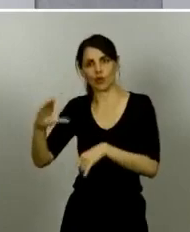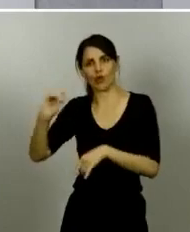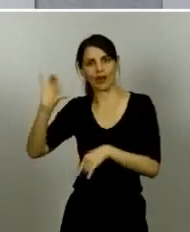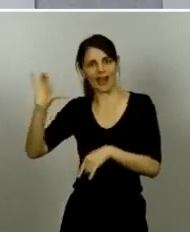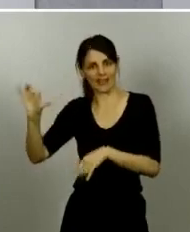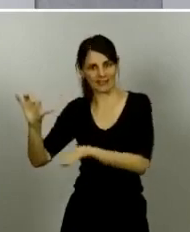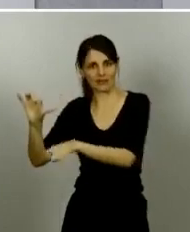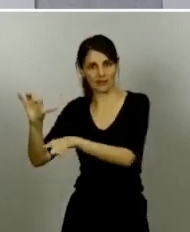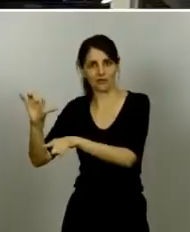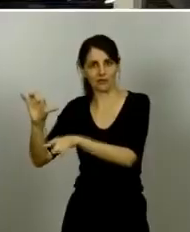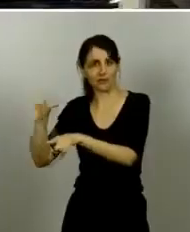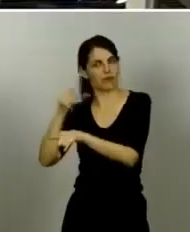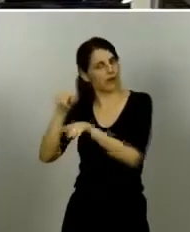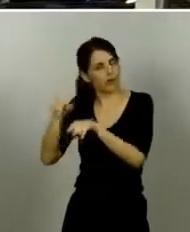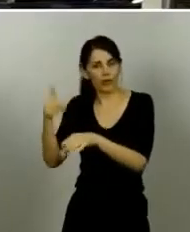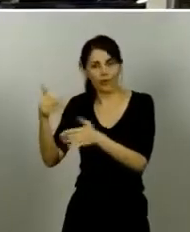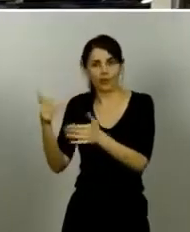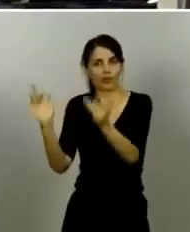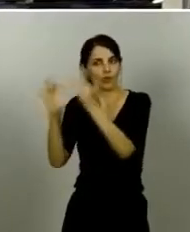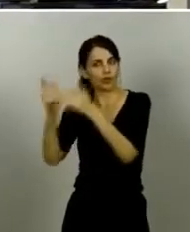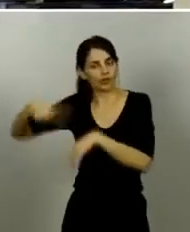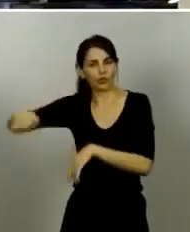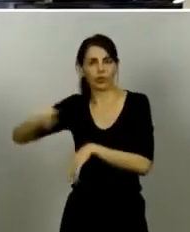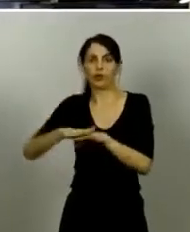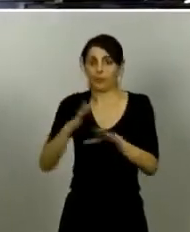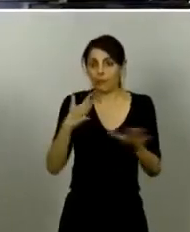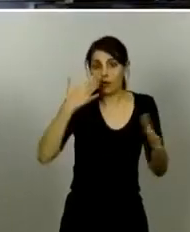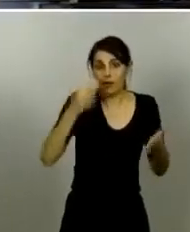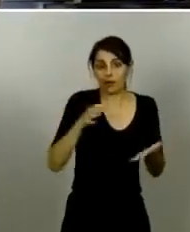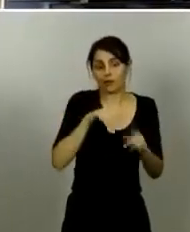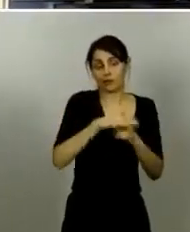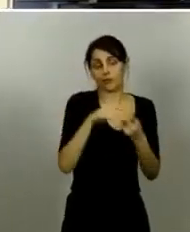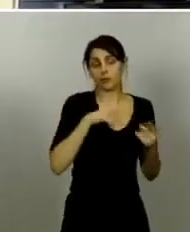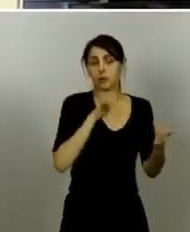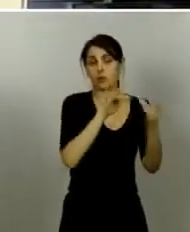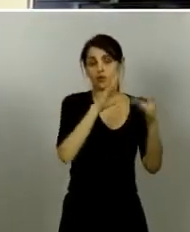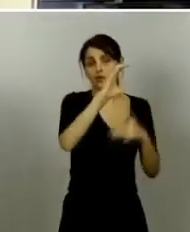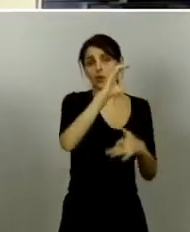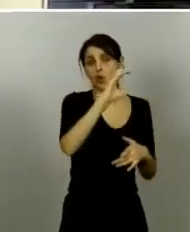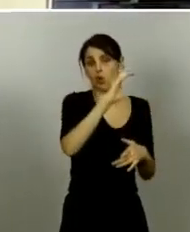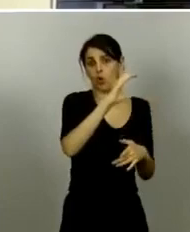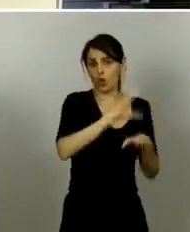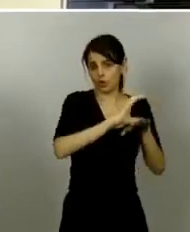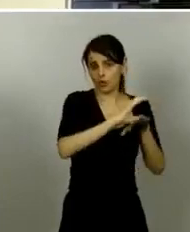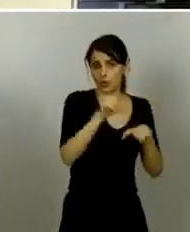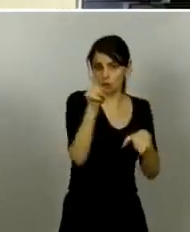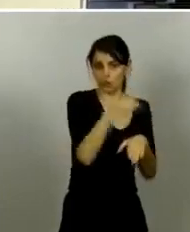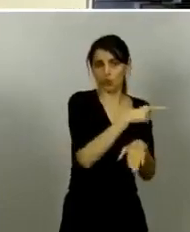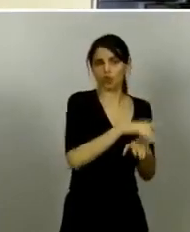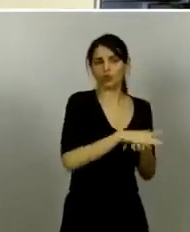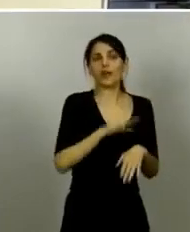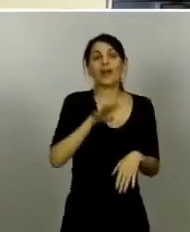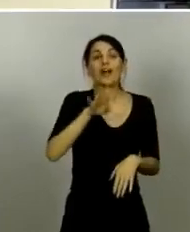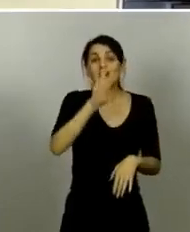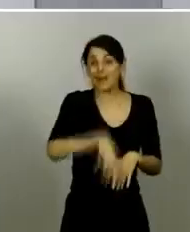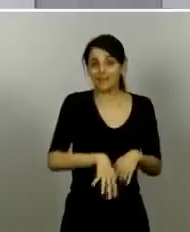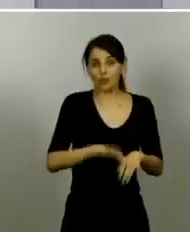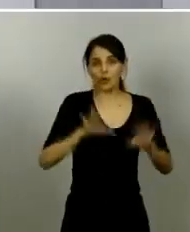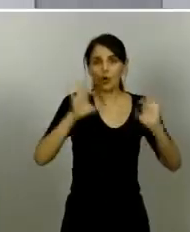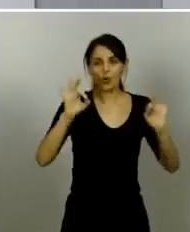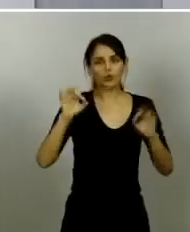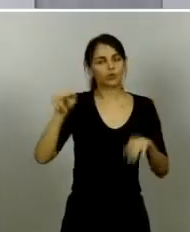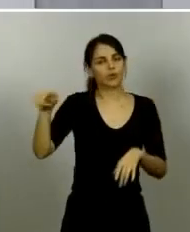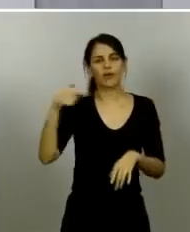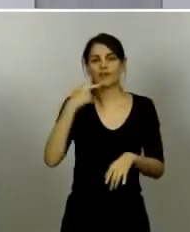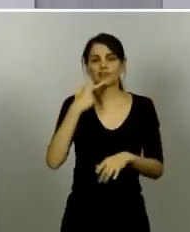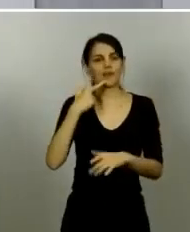como usted sabe la actitud de ellos ya lo he dicho antes ha sido de mucha prudencia en el caso de Cataluña ha sido de pausar una progresión a